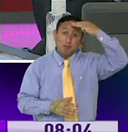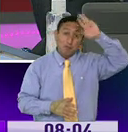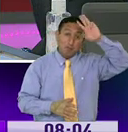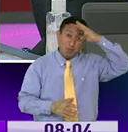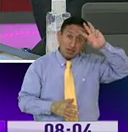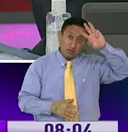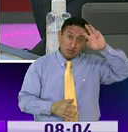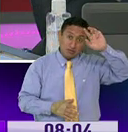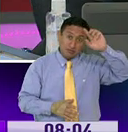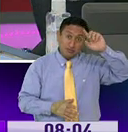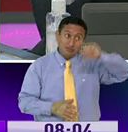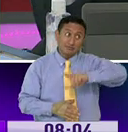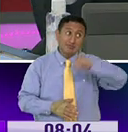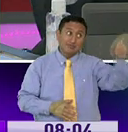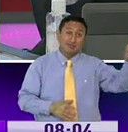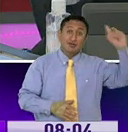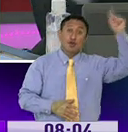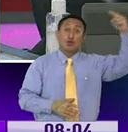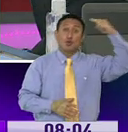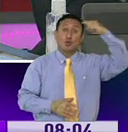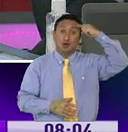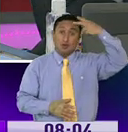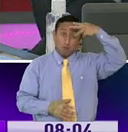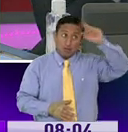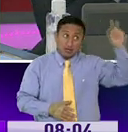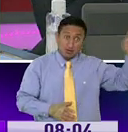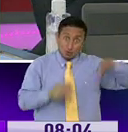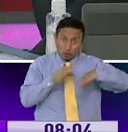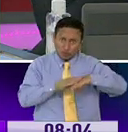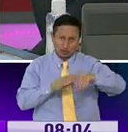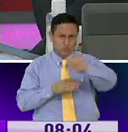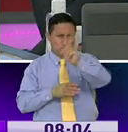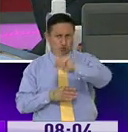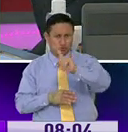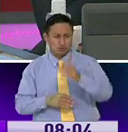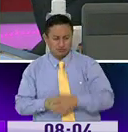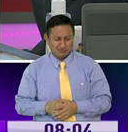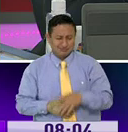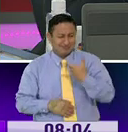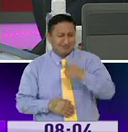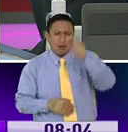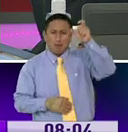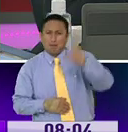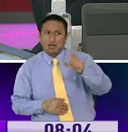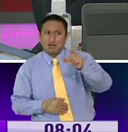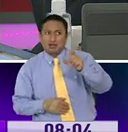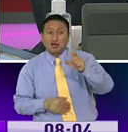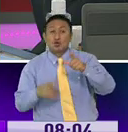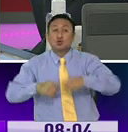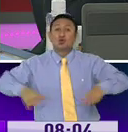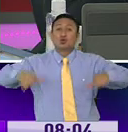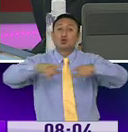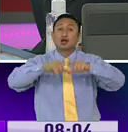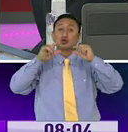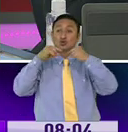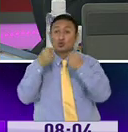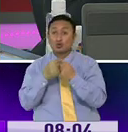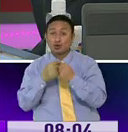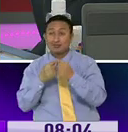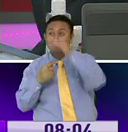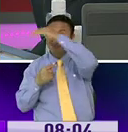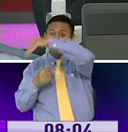Esto no quiere decir que esté metido el gobierno del país, de donde vienen. Son los lugares desde donde operan estos grupos